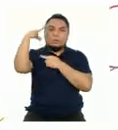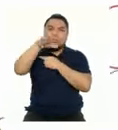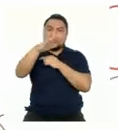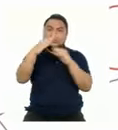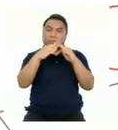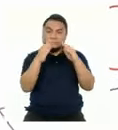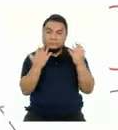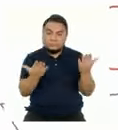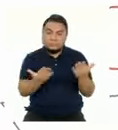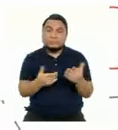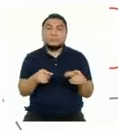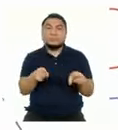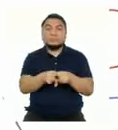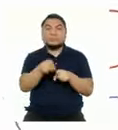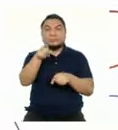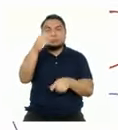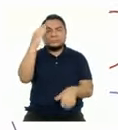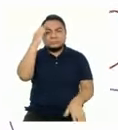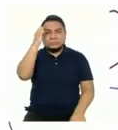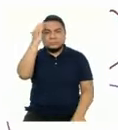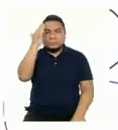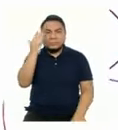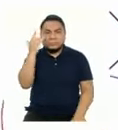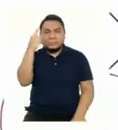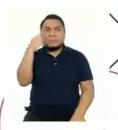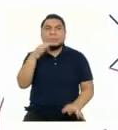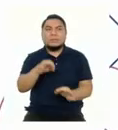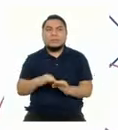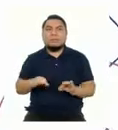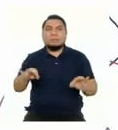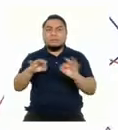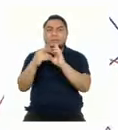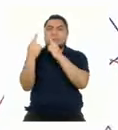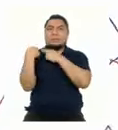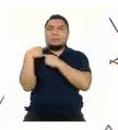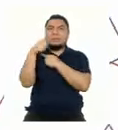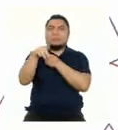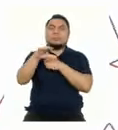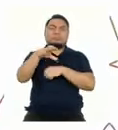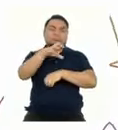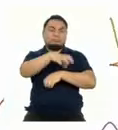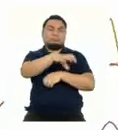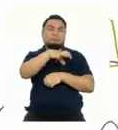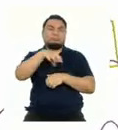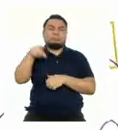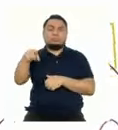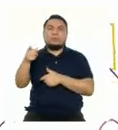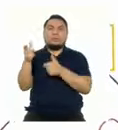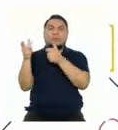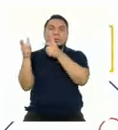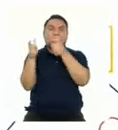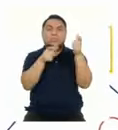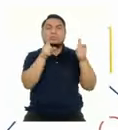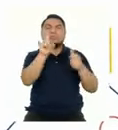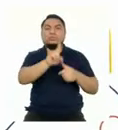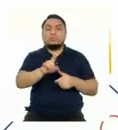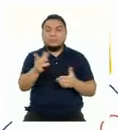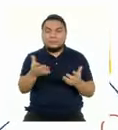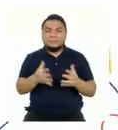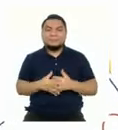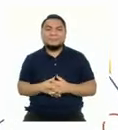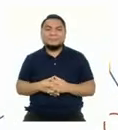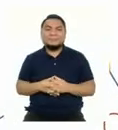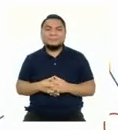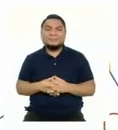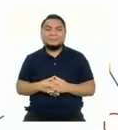hogar, además de reflexionar sobre el rol que cumplen las instituciones que regulan su uso. ¡Suscríbete! ¡Suscríbete! ¡Suscríbete!